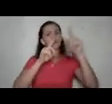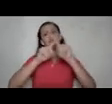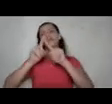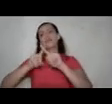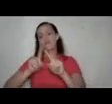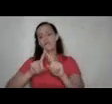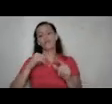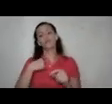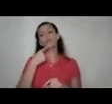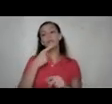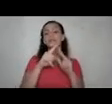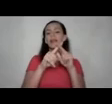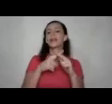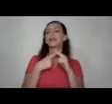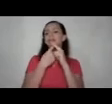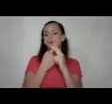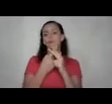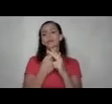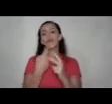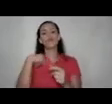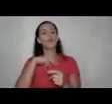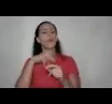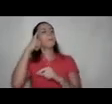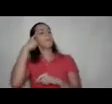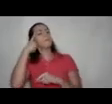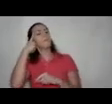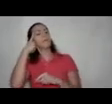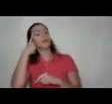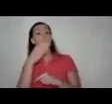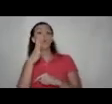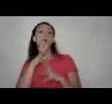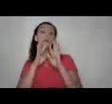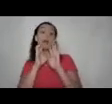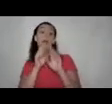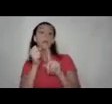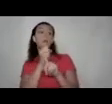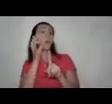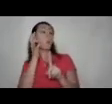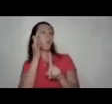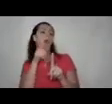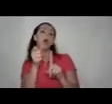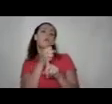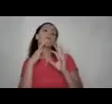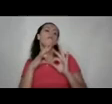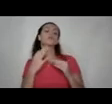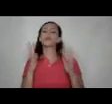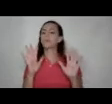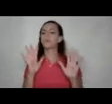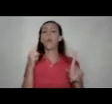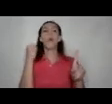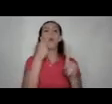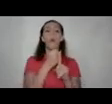como yo les decía al inicio, tendemos a pensar que cuando hablamos de violencia contra las mujeres es violencia física, golpes,